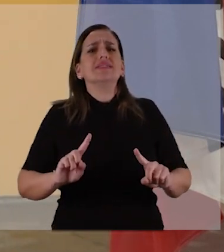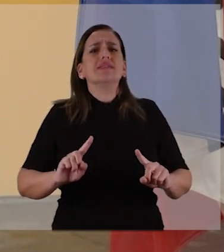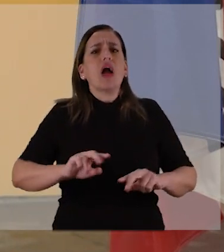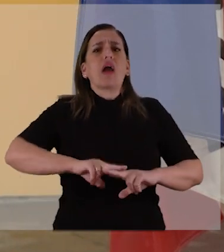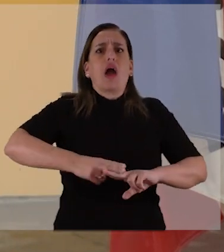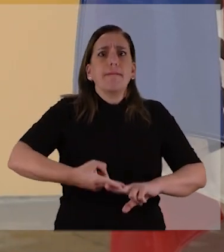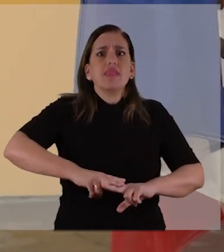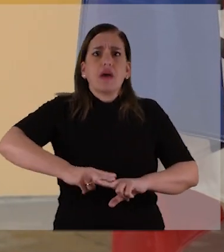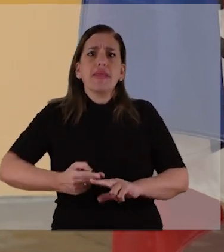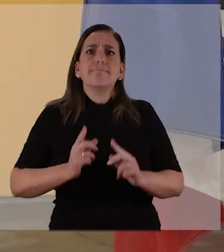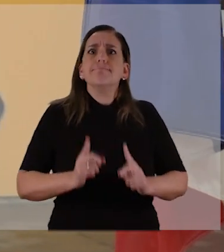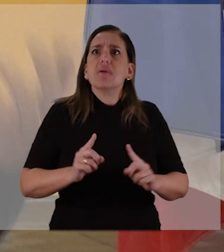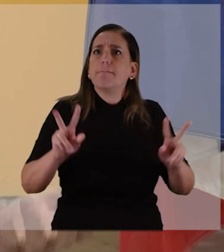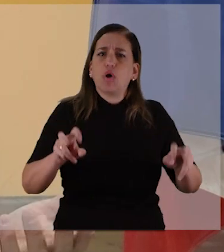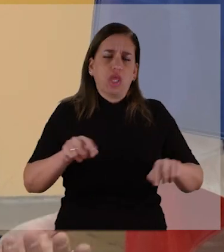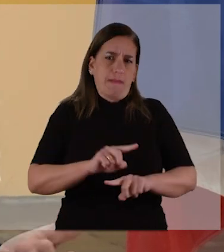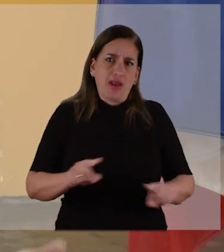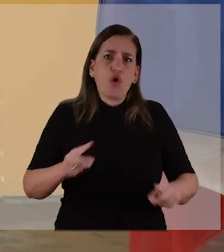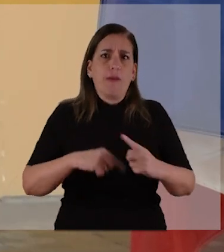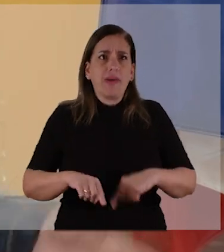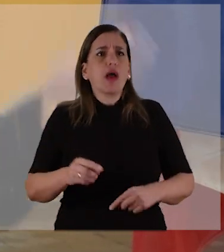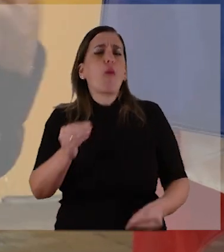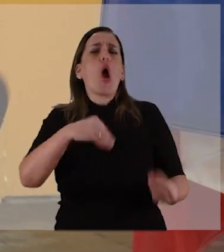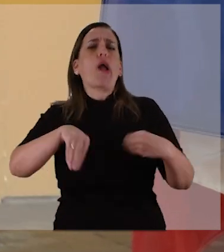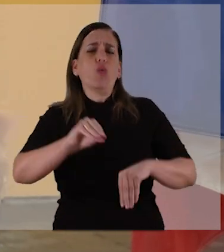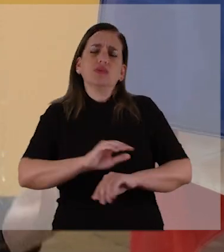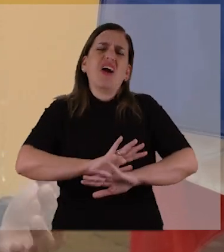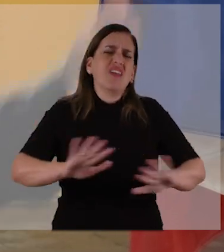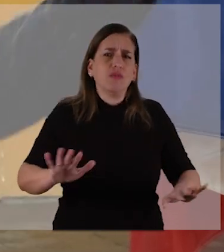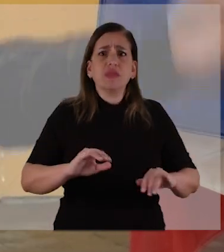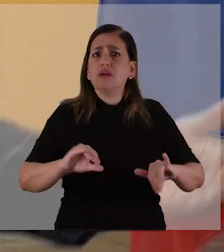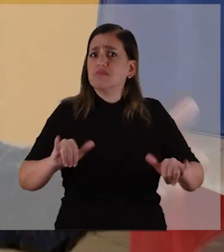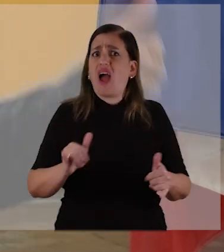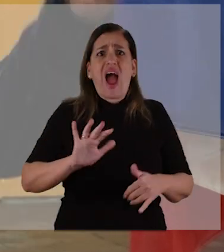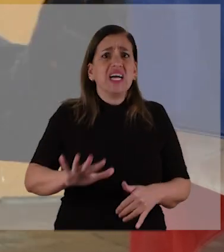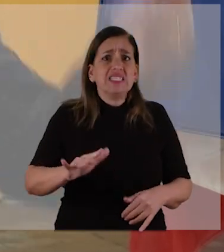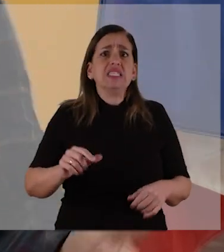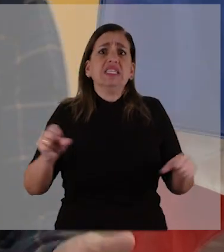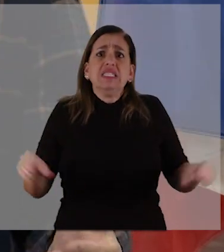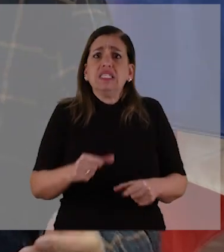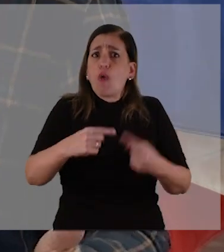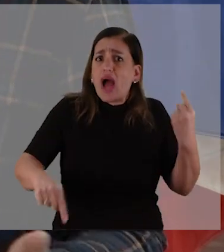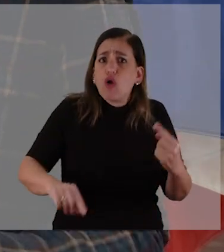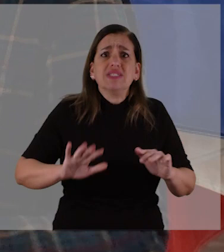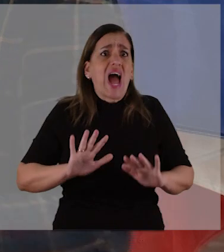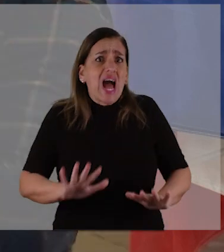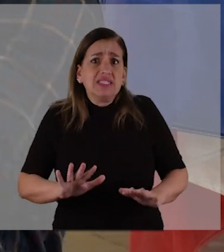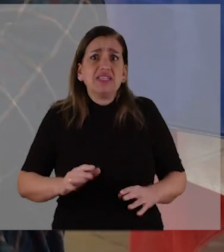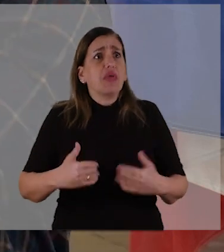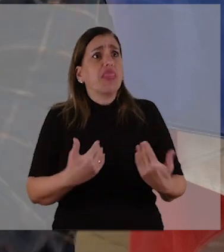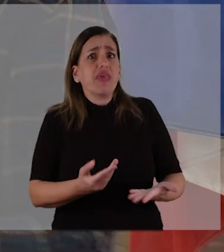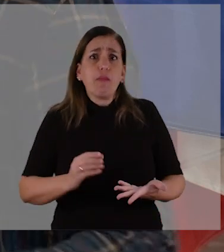que haya que ser redundante sobre el tema para de alguna manera poner excusas. Sucedió, se hizo lo que se tenía que hacer,